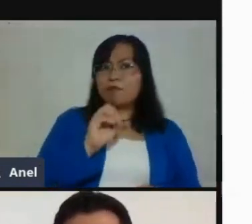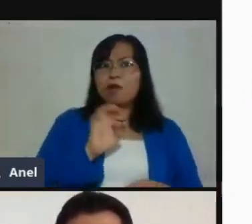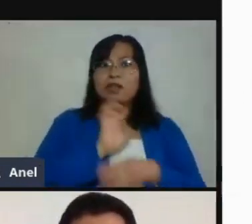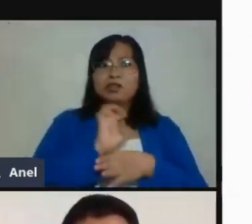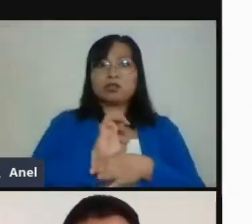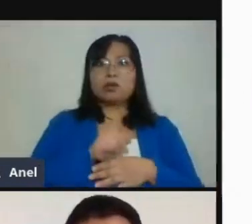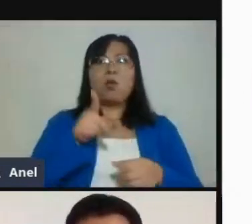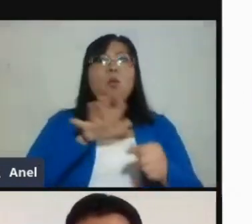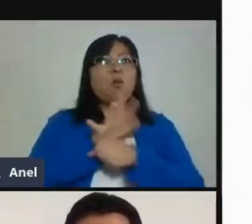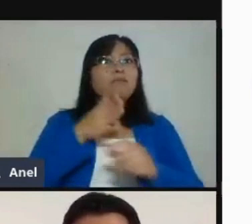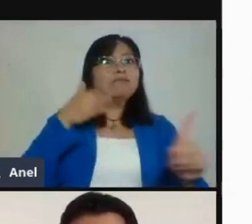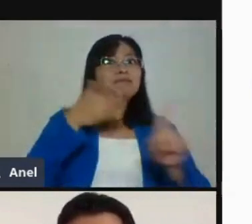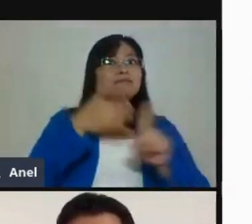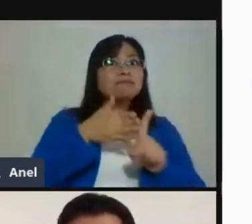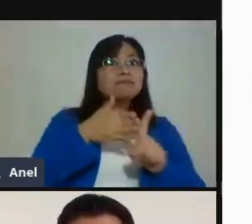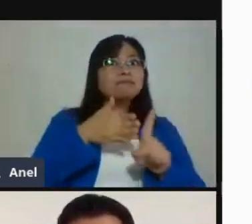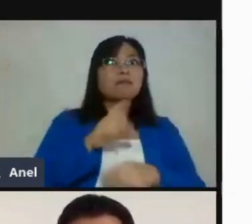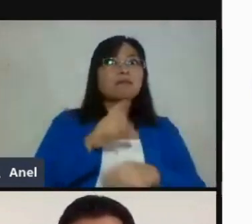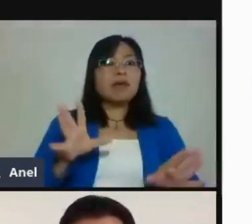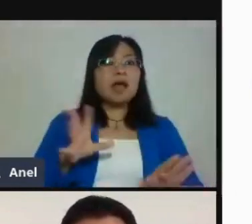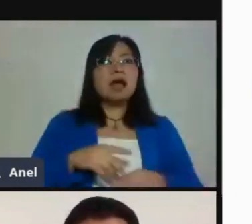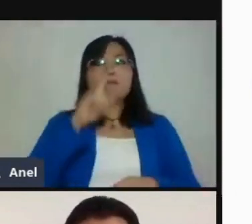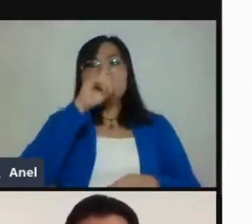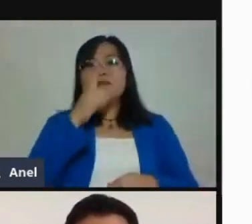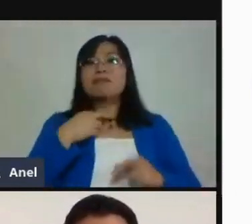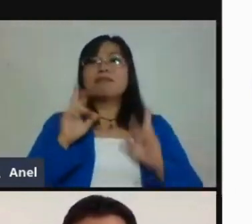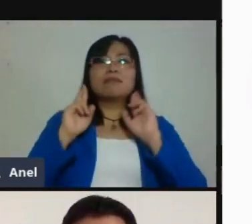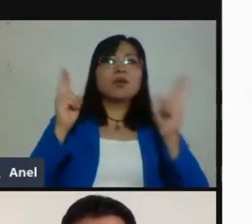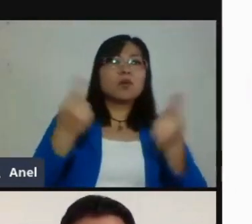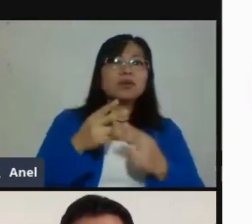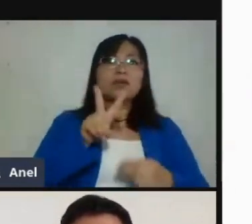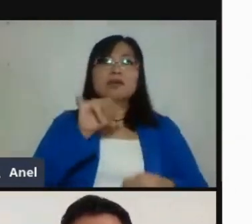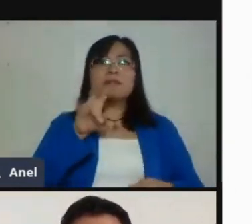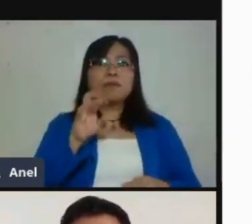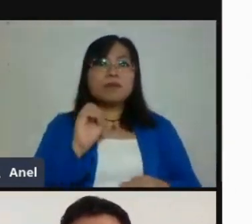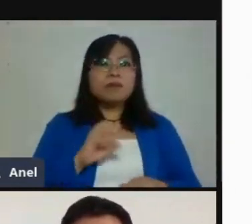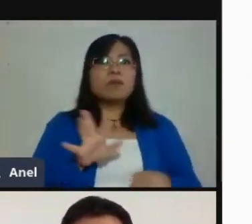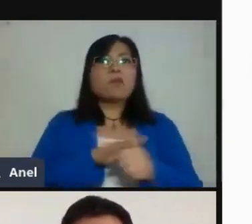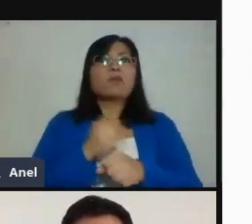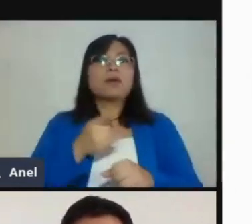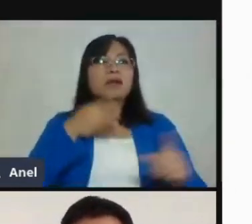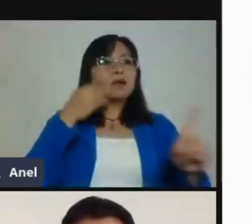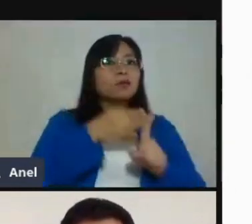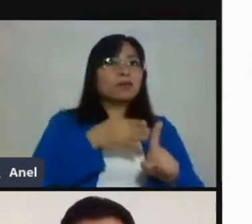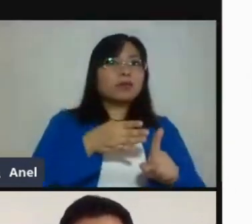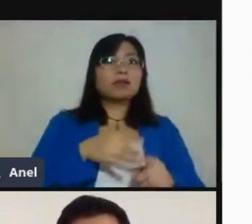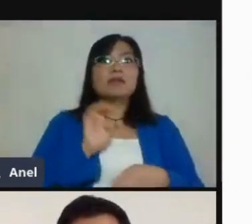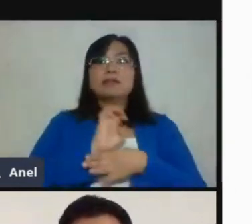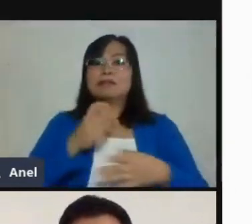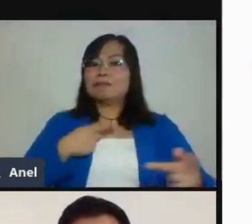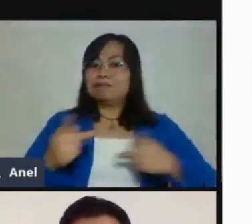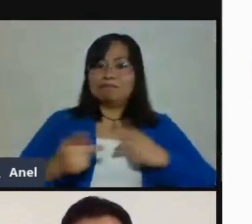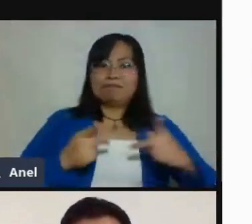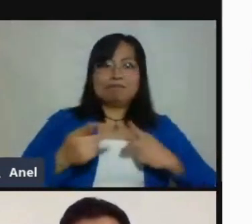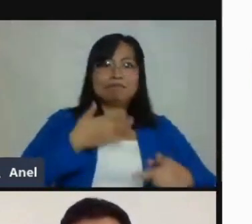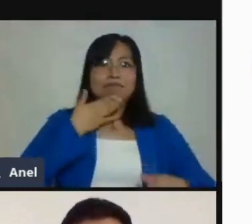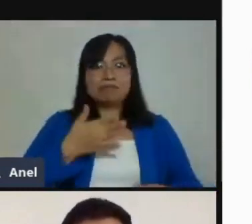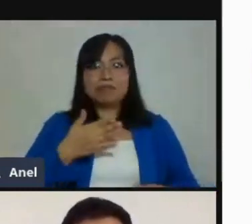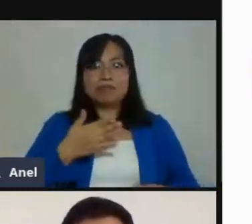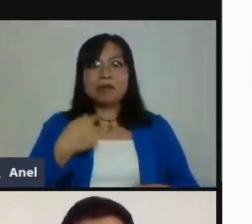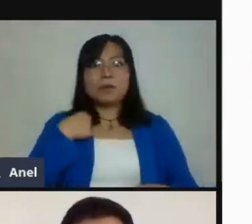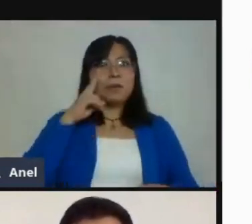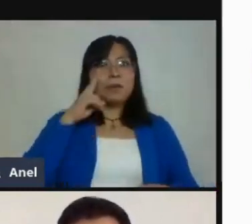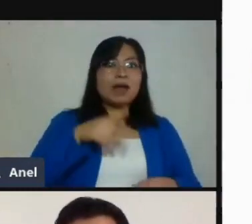objetivos, establece los aprendizajes esperados de tu sesión y prepara muy bien tu secuencia